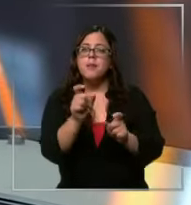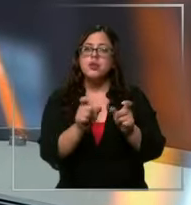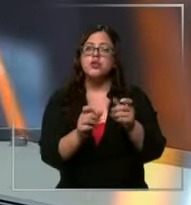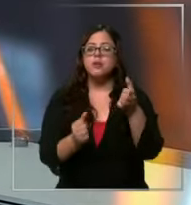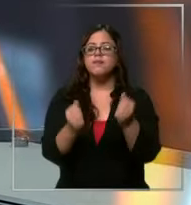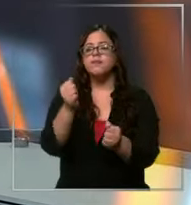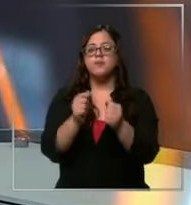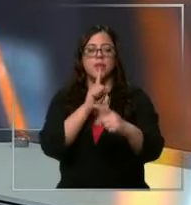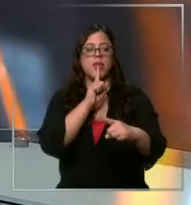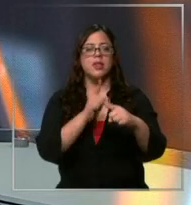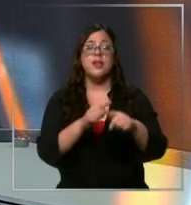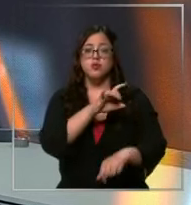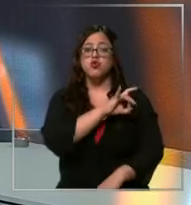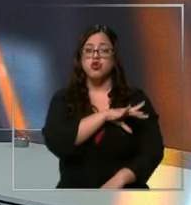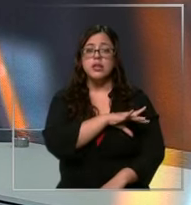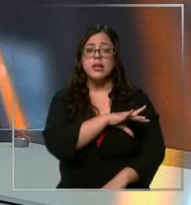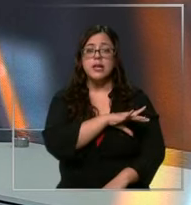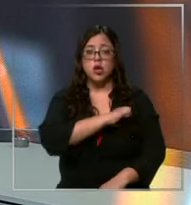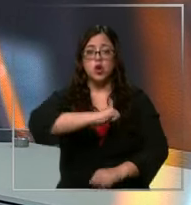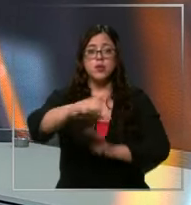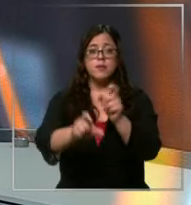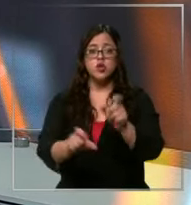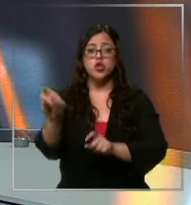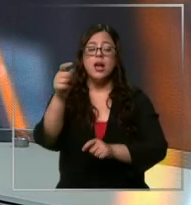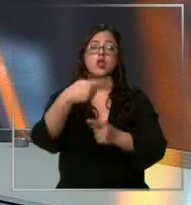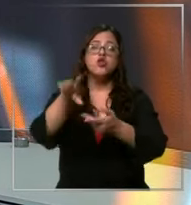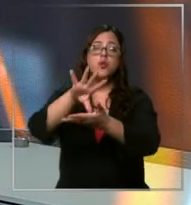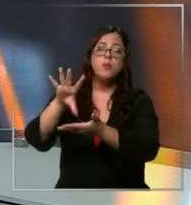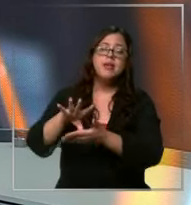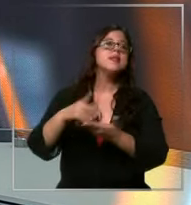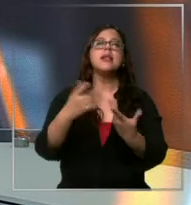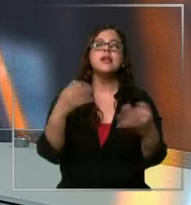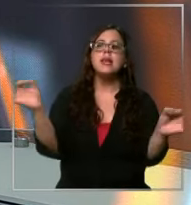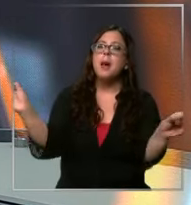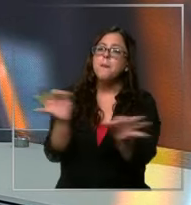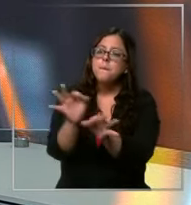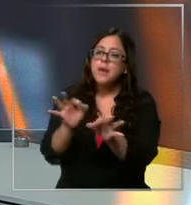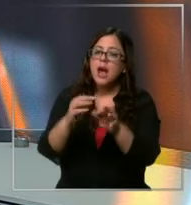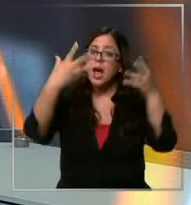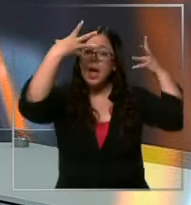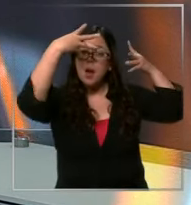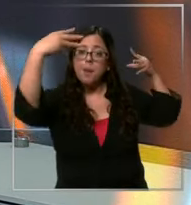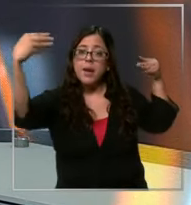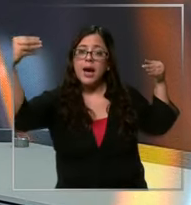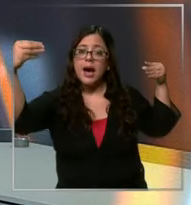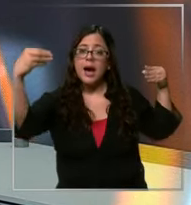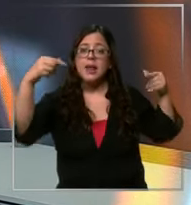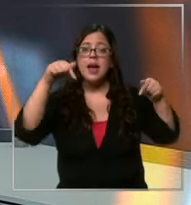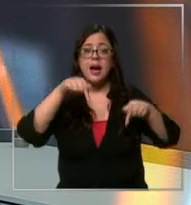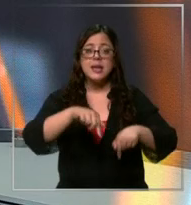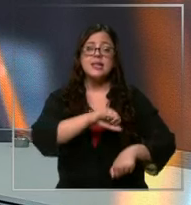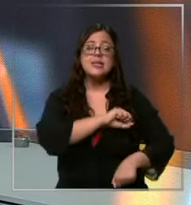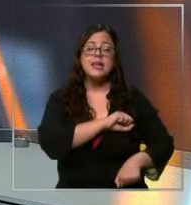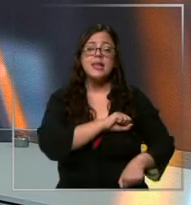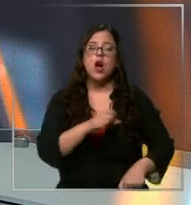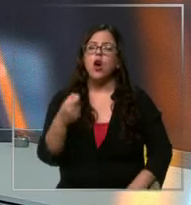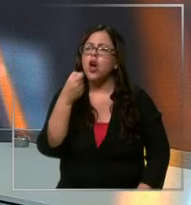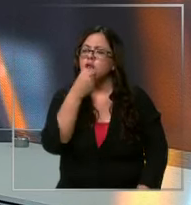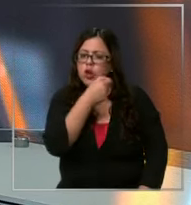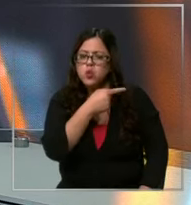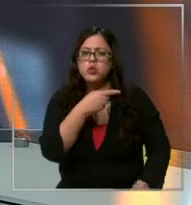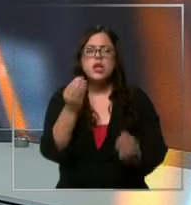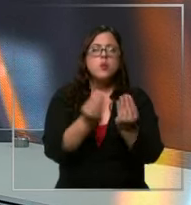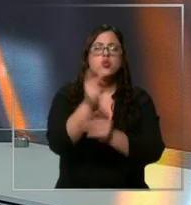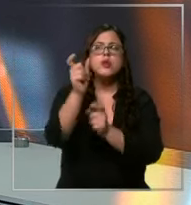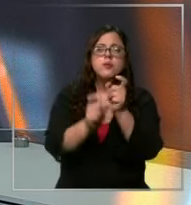taxis en nuestro país contra extranjeros. Según explicaron en la Embajada Británica en Santiago, la denuncia se debe a que varios